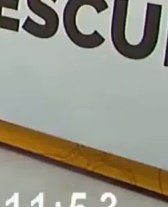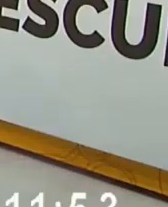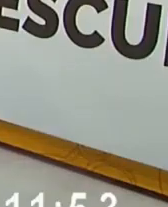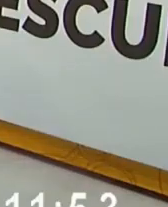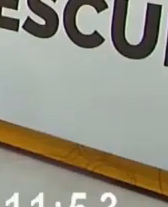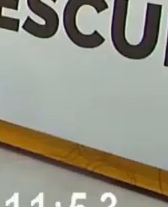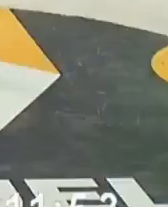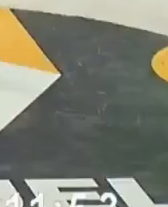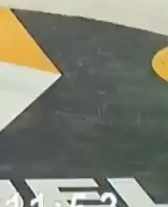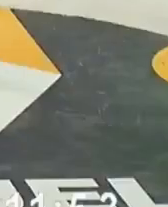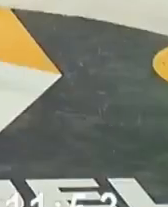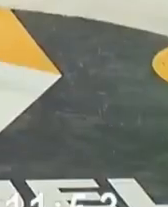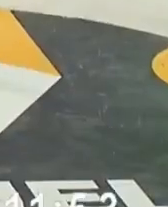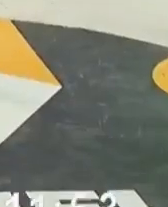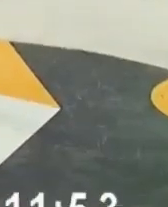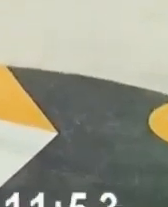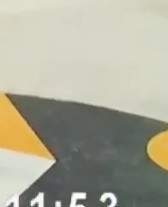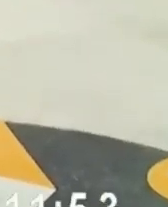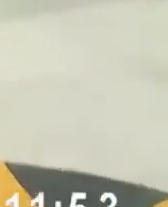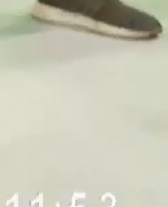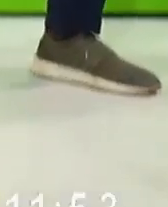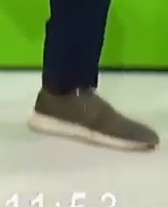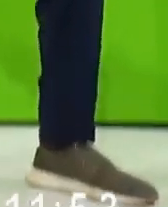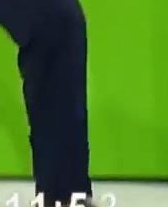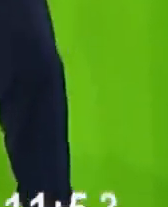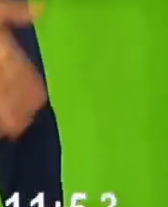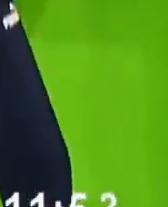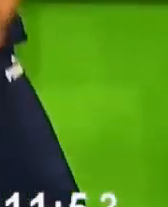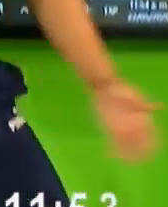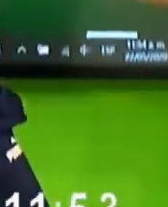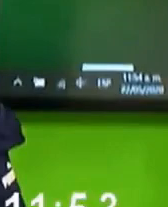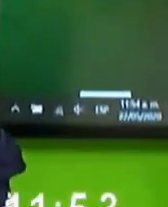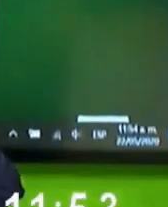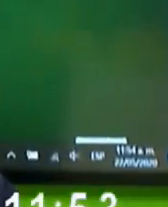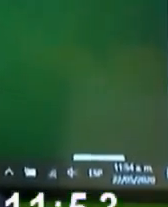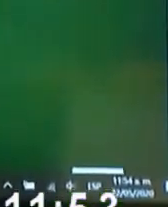en que estamos, la parte de relajación. Eso es. Inhalamos.